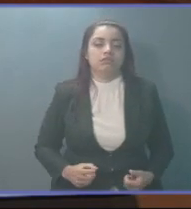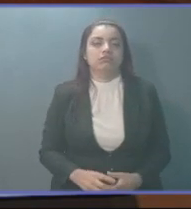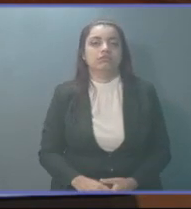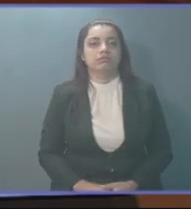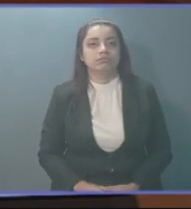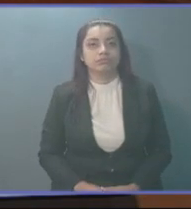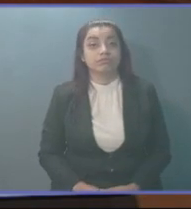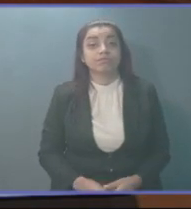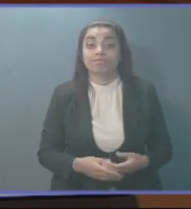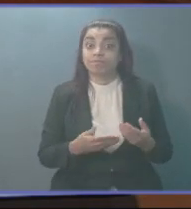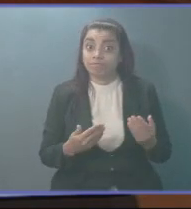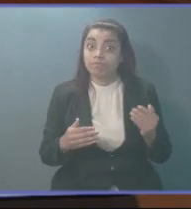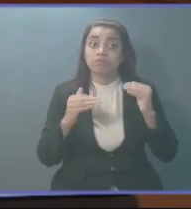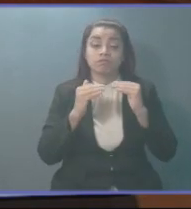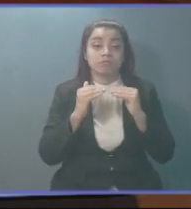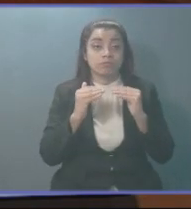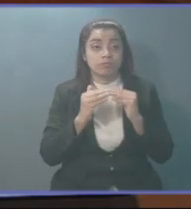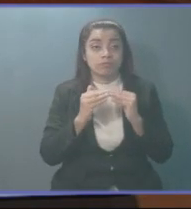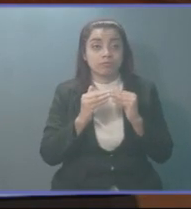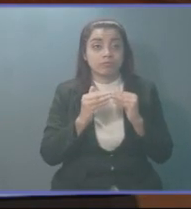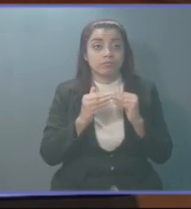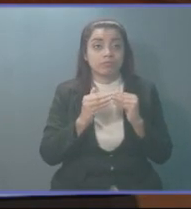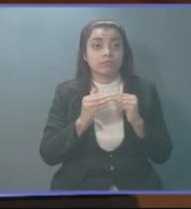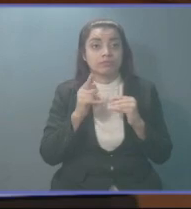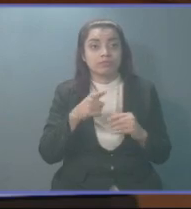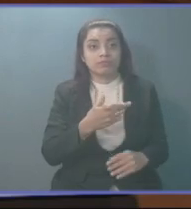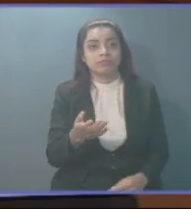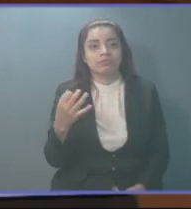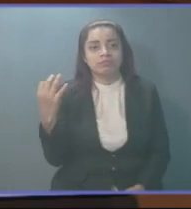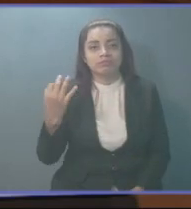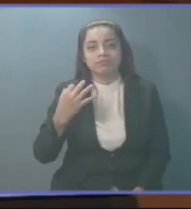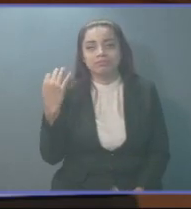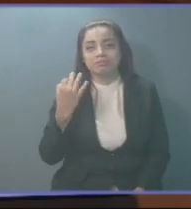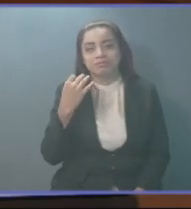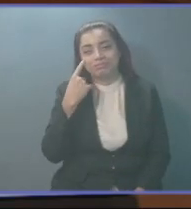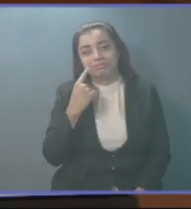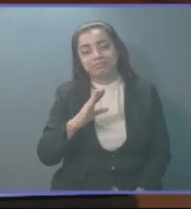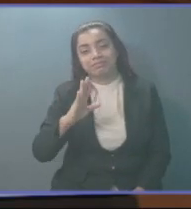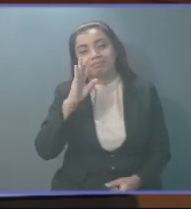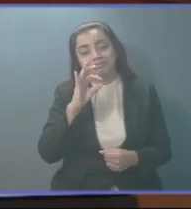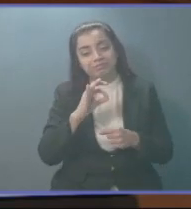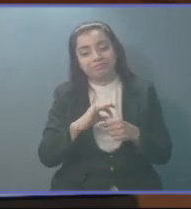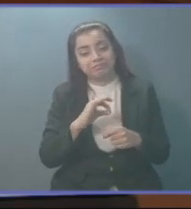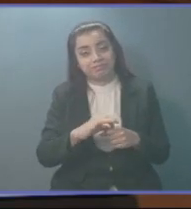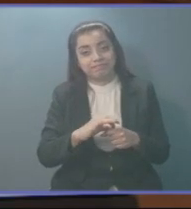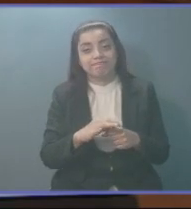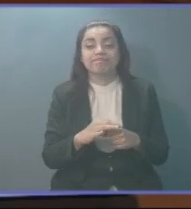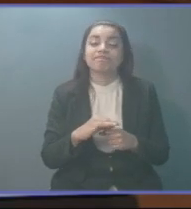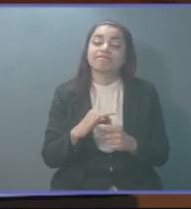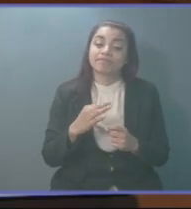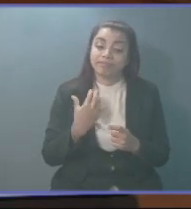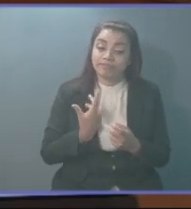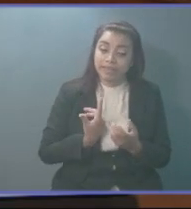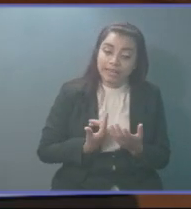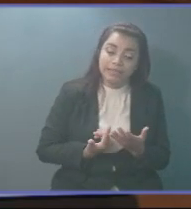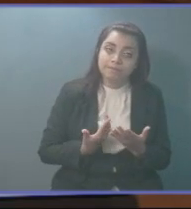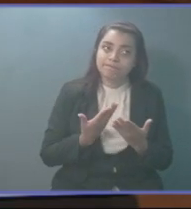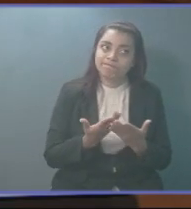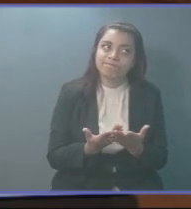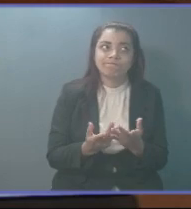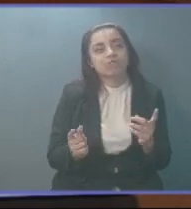Pero también fue necesario dar nuestros votos para corregir de alguna manera